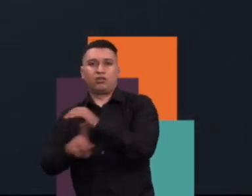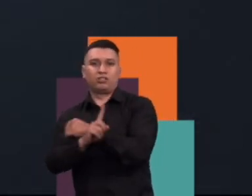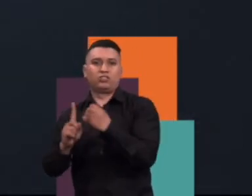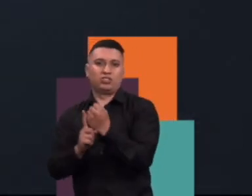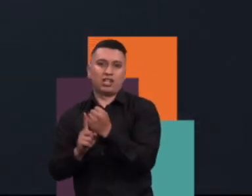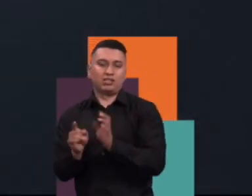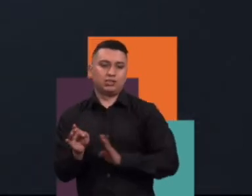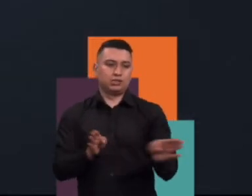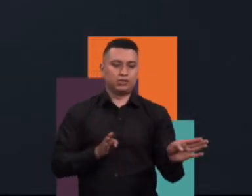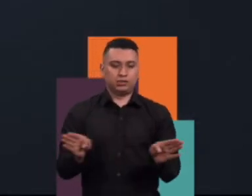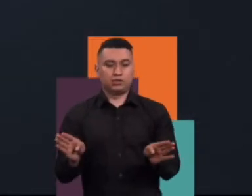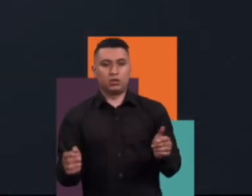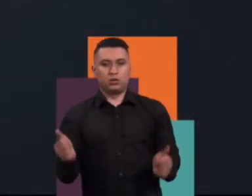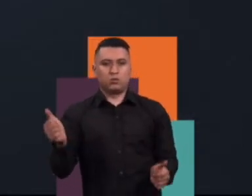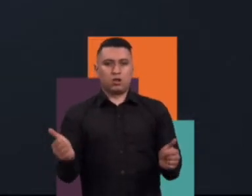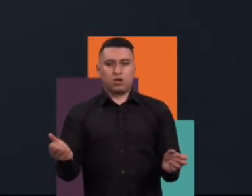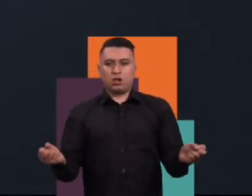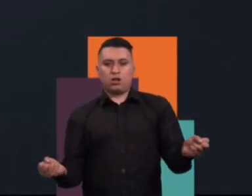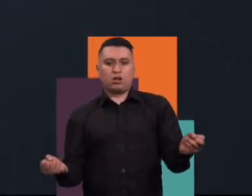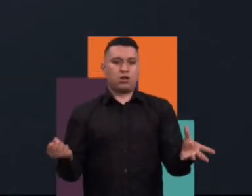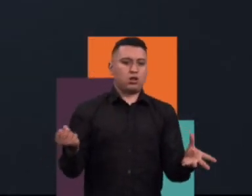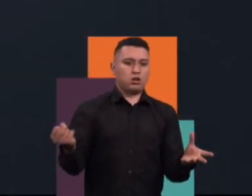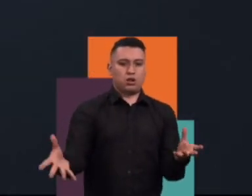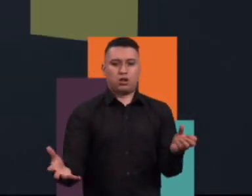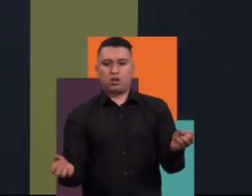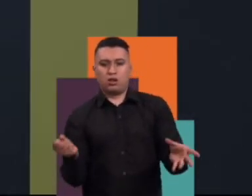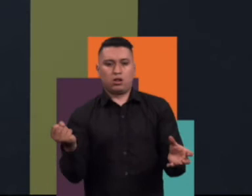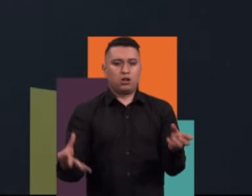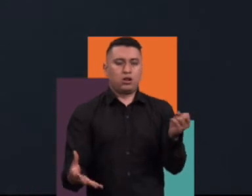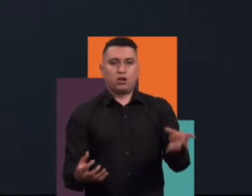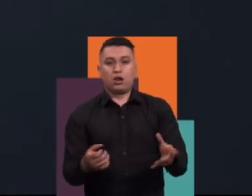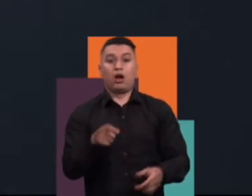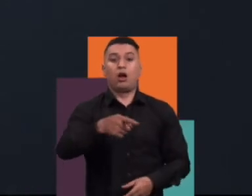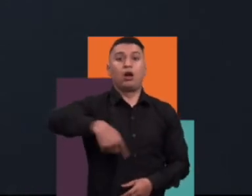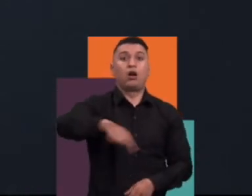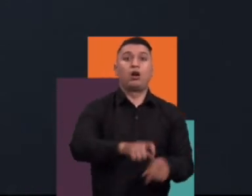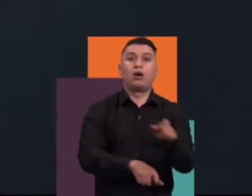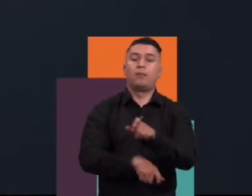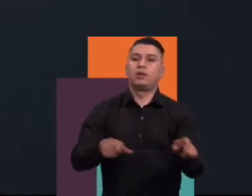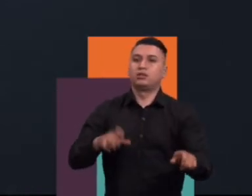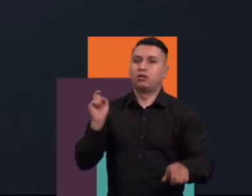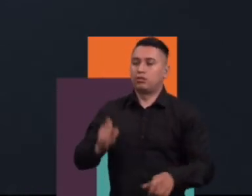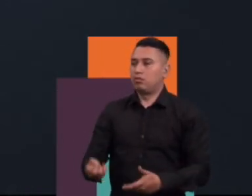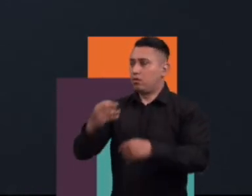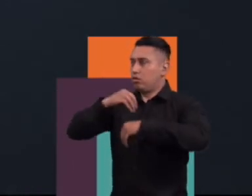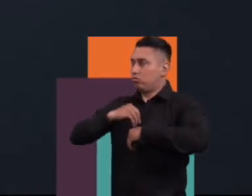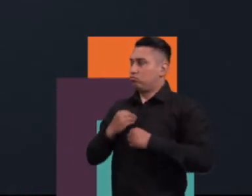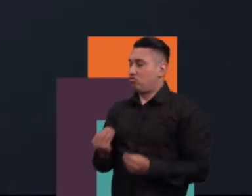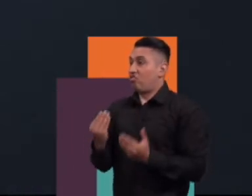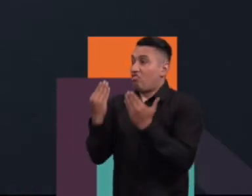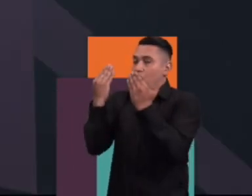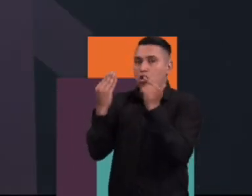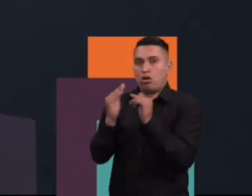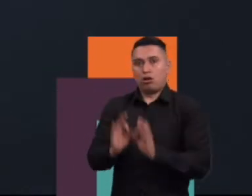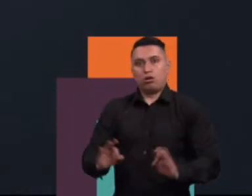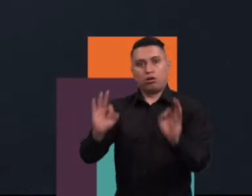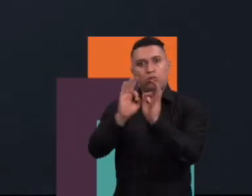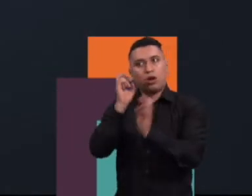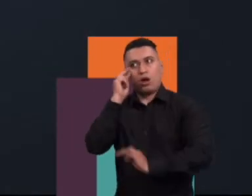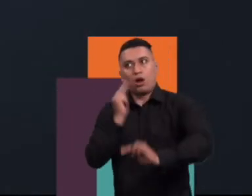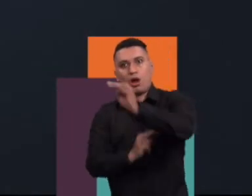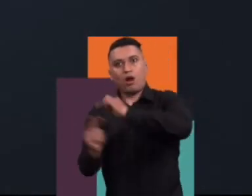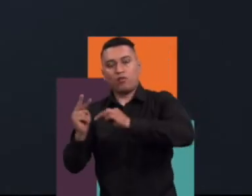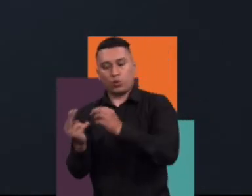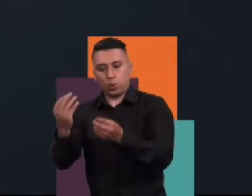dificultando el hecho de que la gente valore la importancia de la aventura